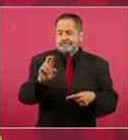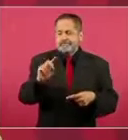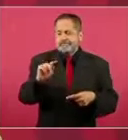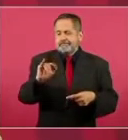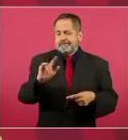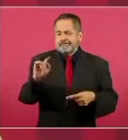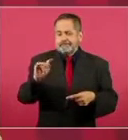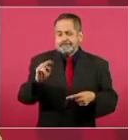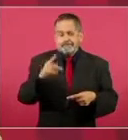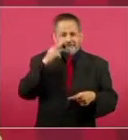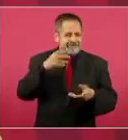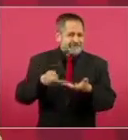el mercado.